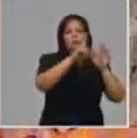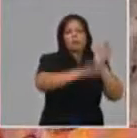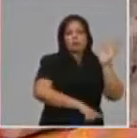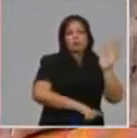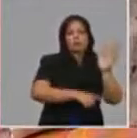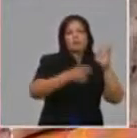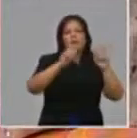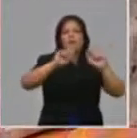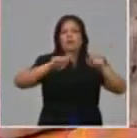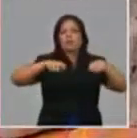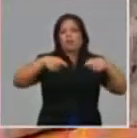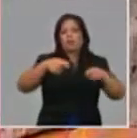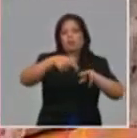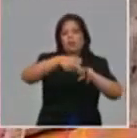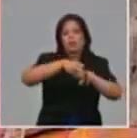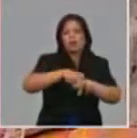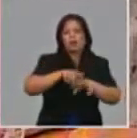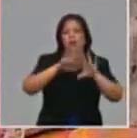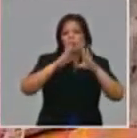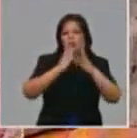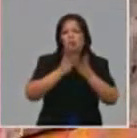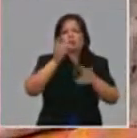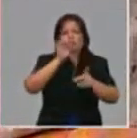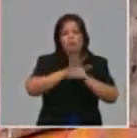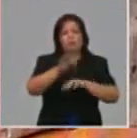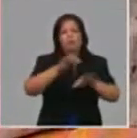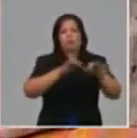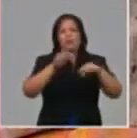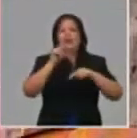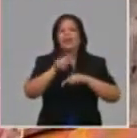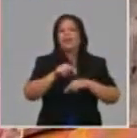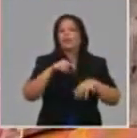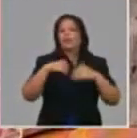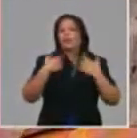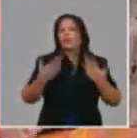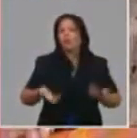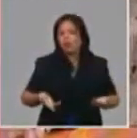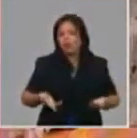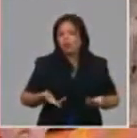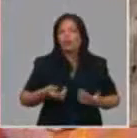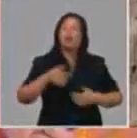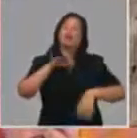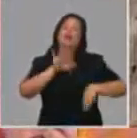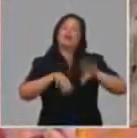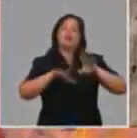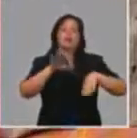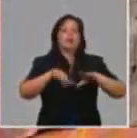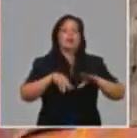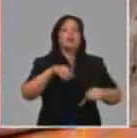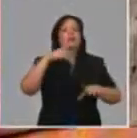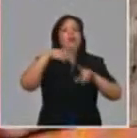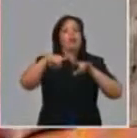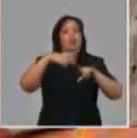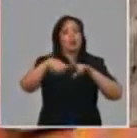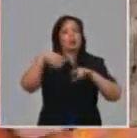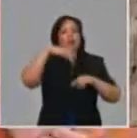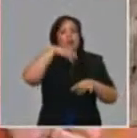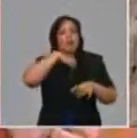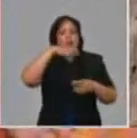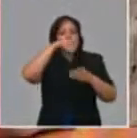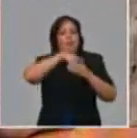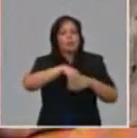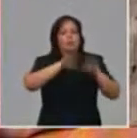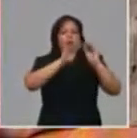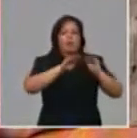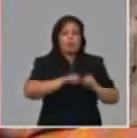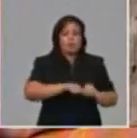población que todo esto tiene una apertura a partir de los inventarios y las disponibilidades existentes, pero será una red que